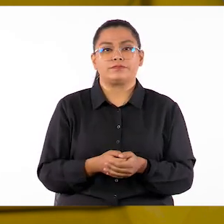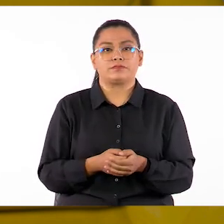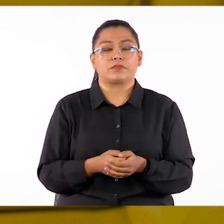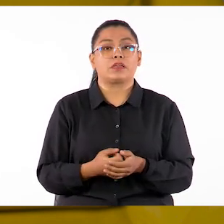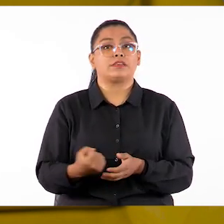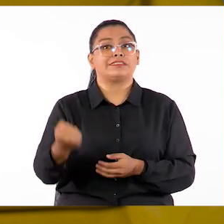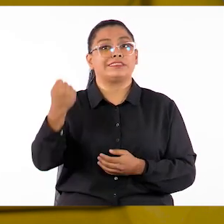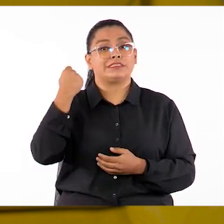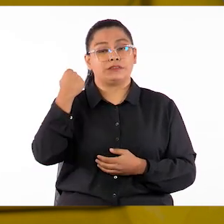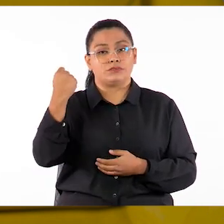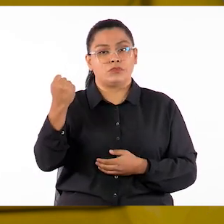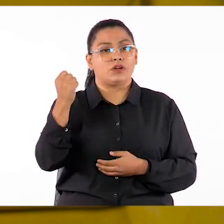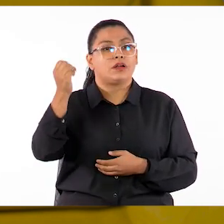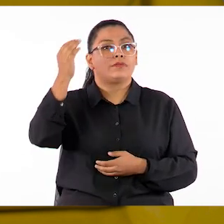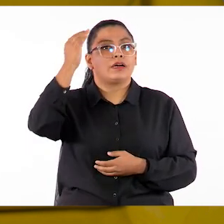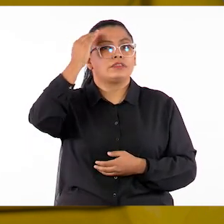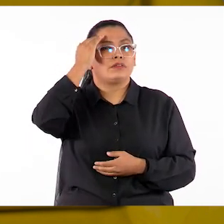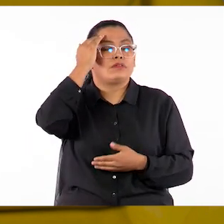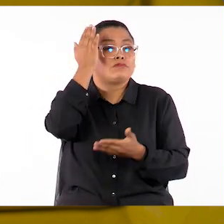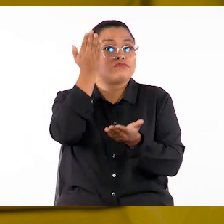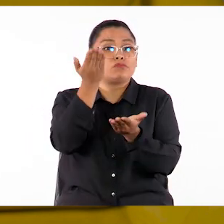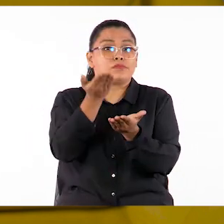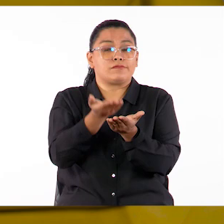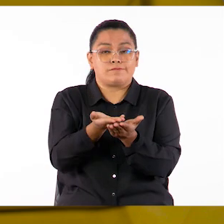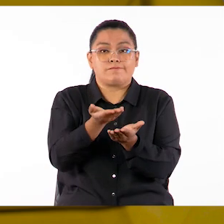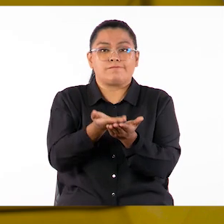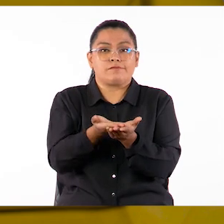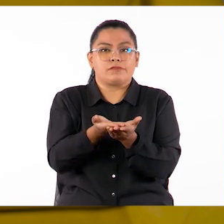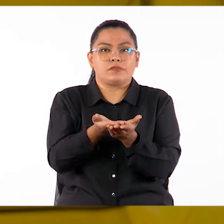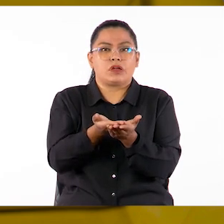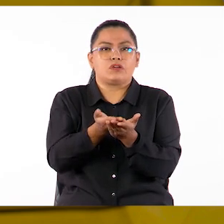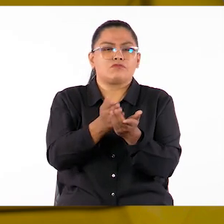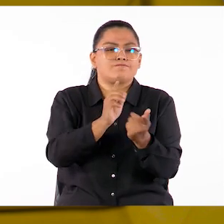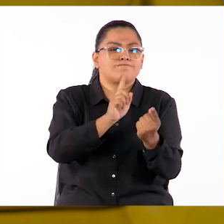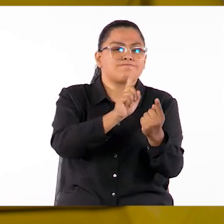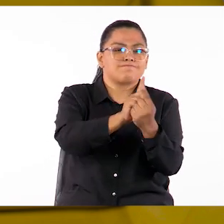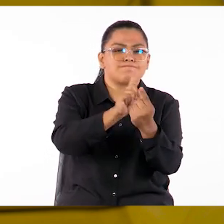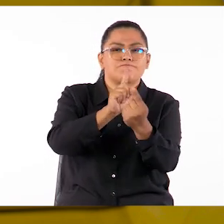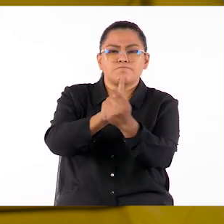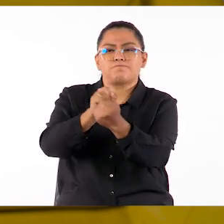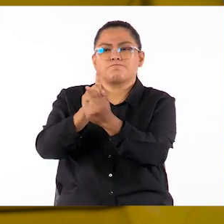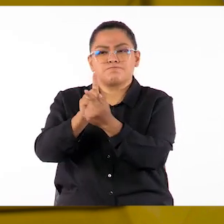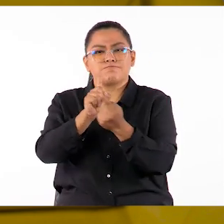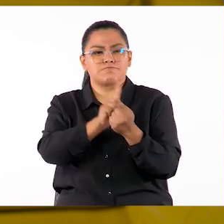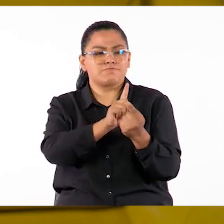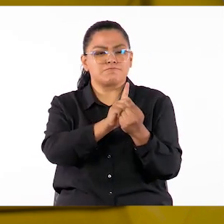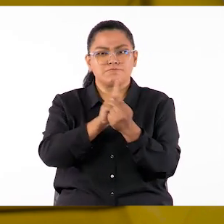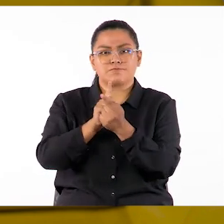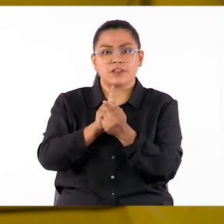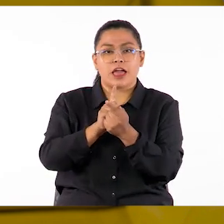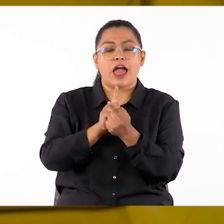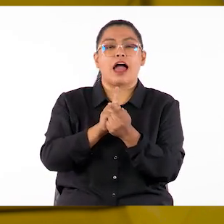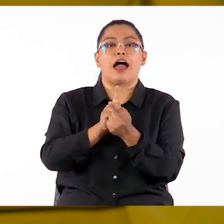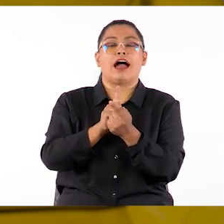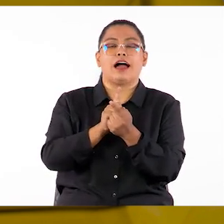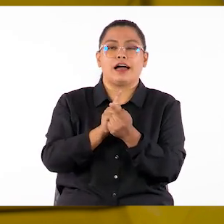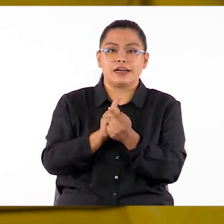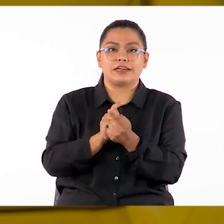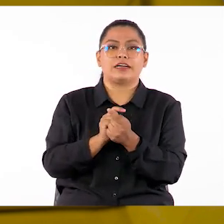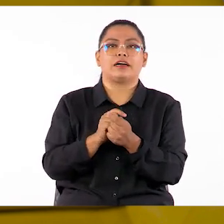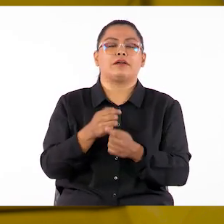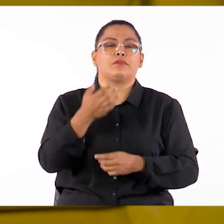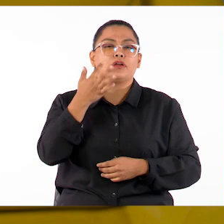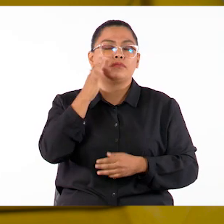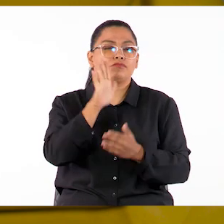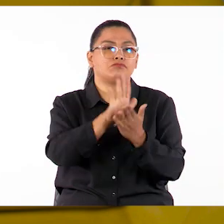valioso para que conozcamos la propuesta y para que nos conozcamos entre los participantes. En estos sincrónicos solemos